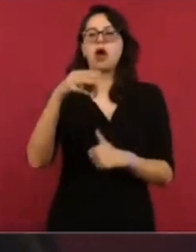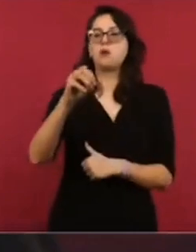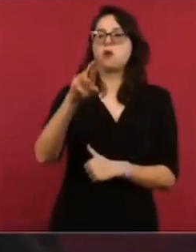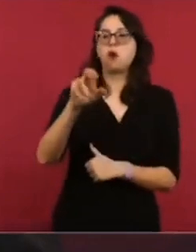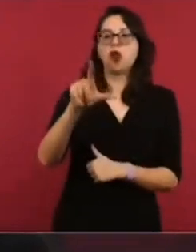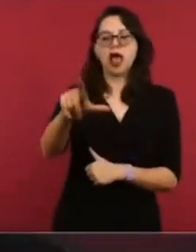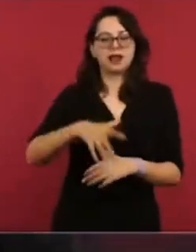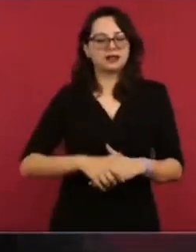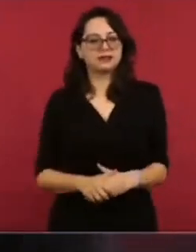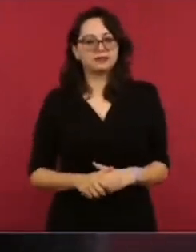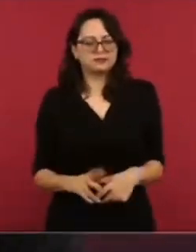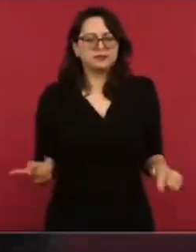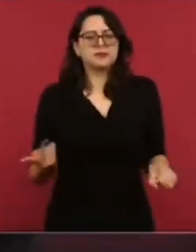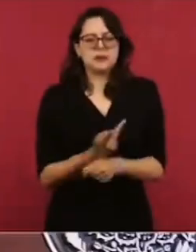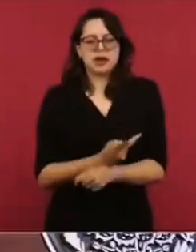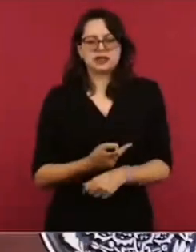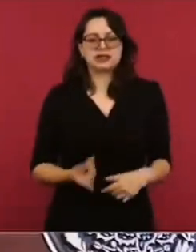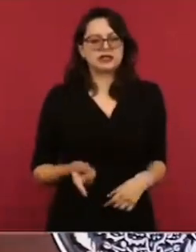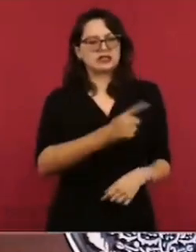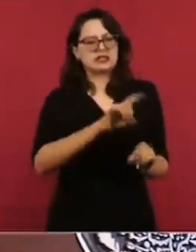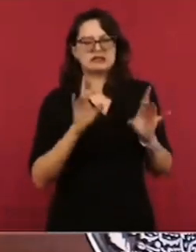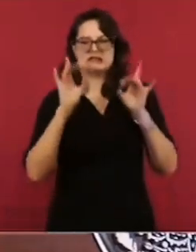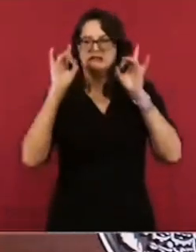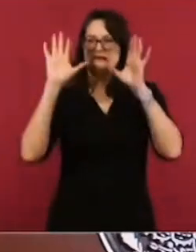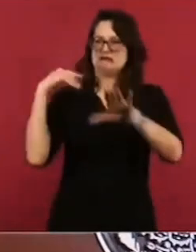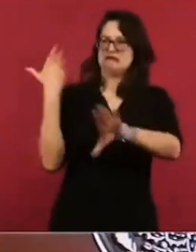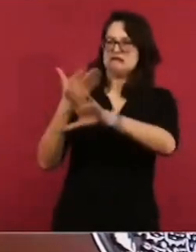conservar privilegios.